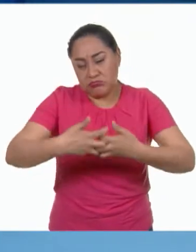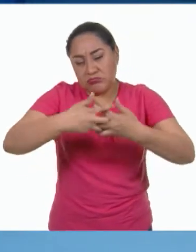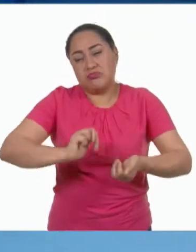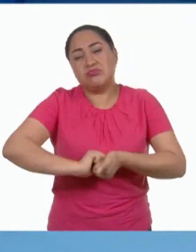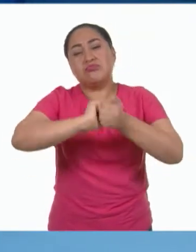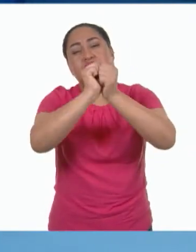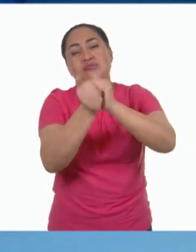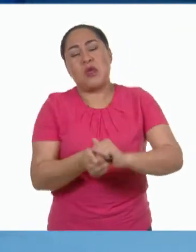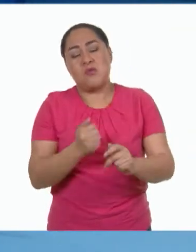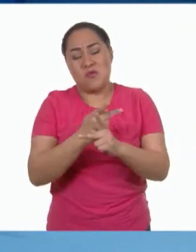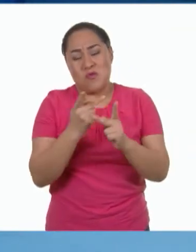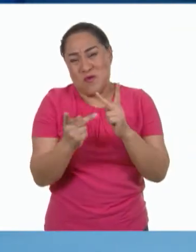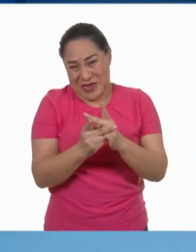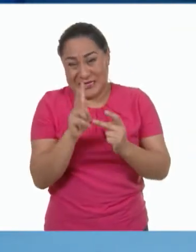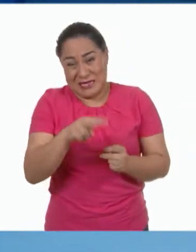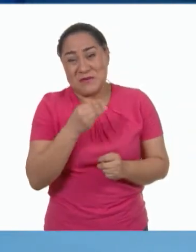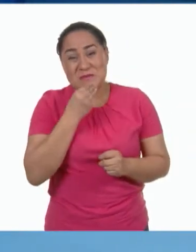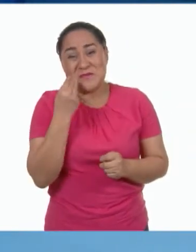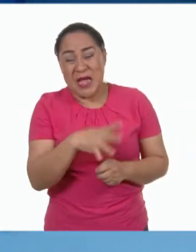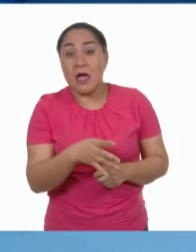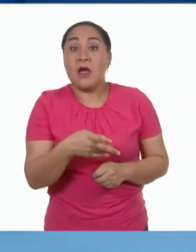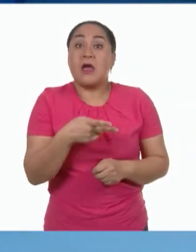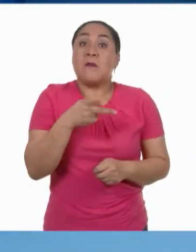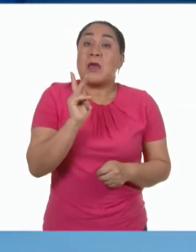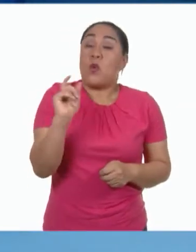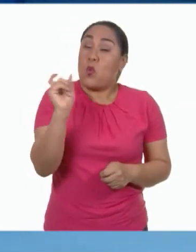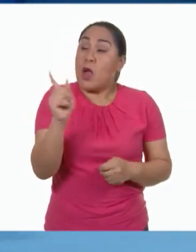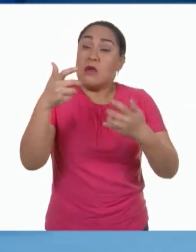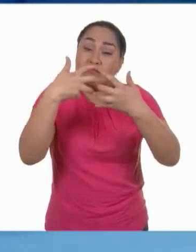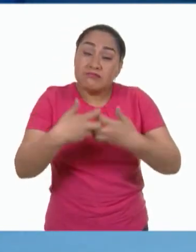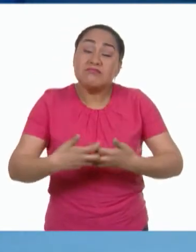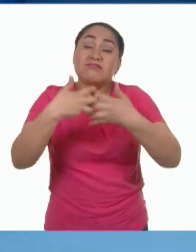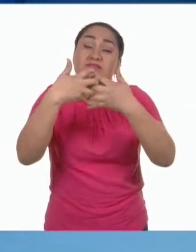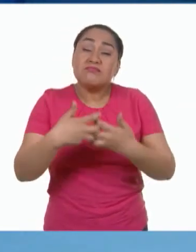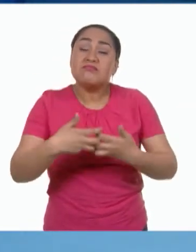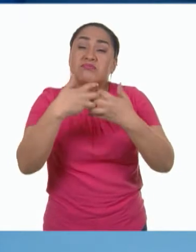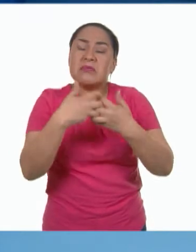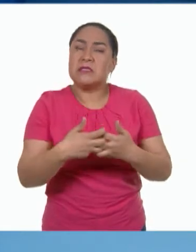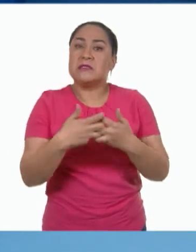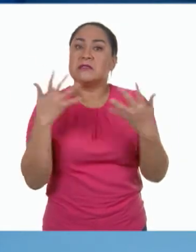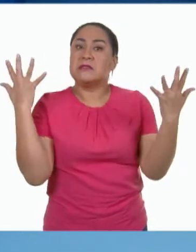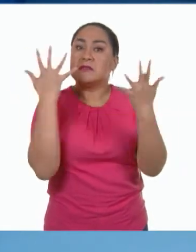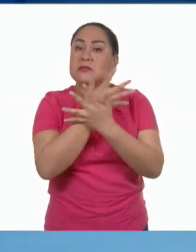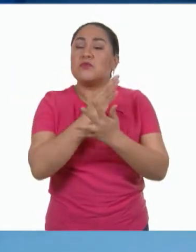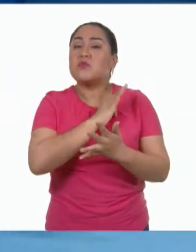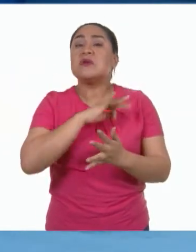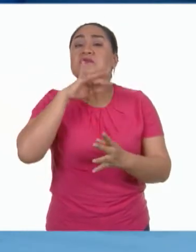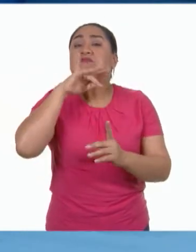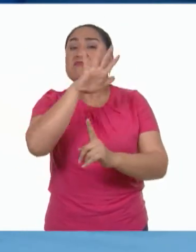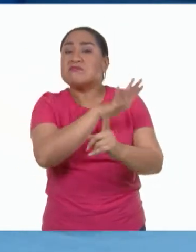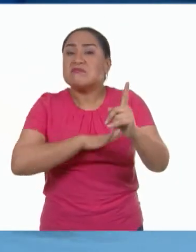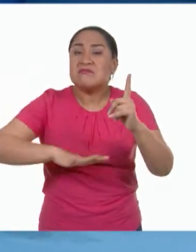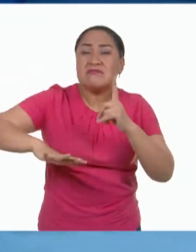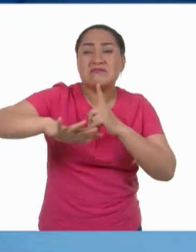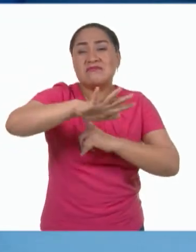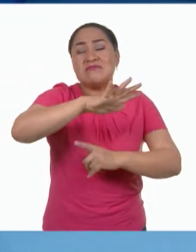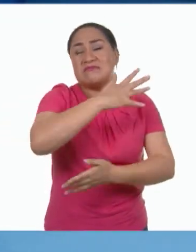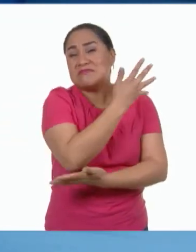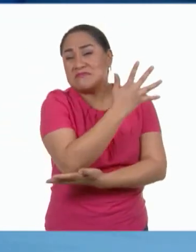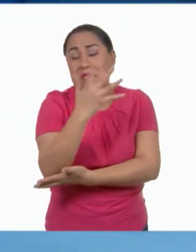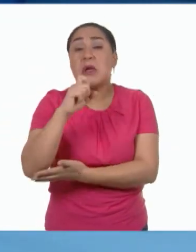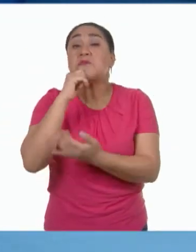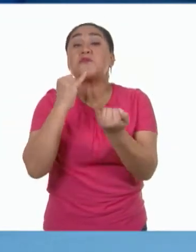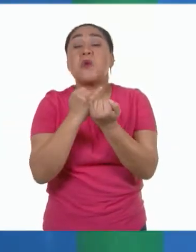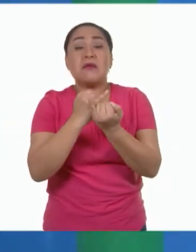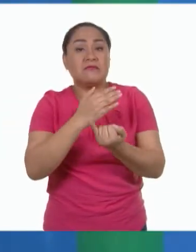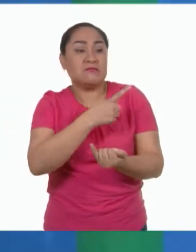al mismo tiempo es lamentable que mediante estos procesos causemos tanto impacto en el ambiente y en consecuencia a nosotros